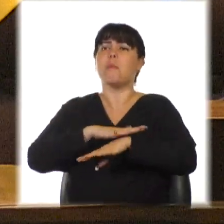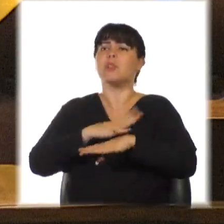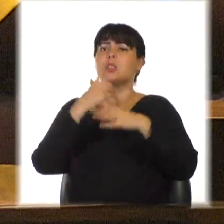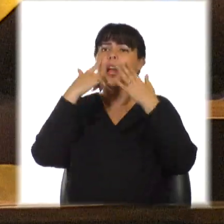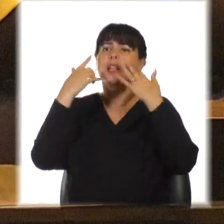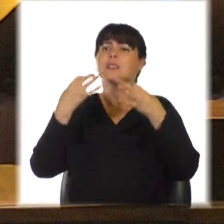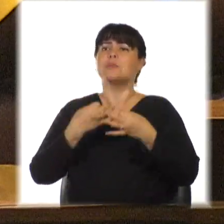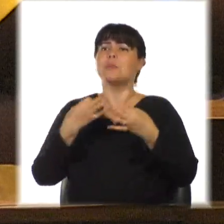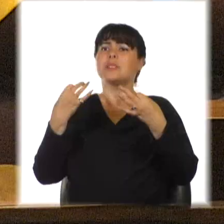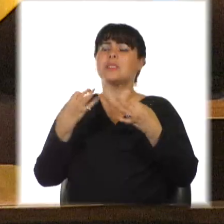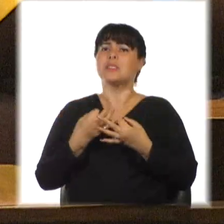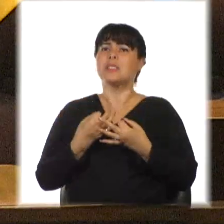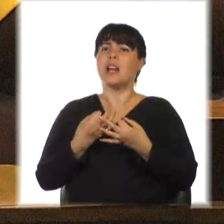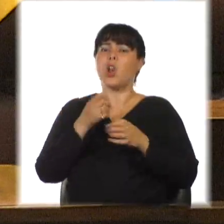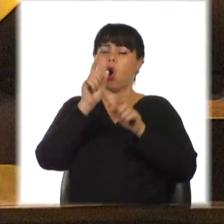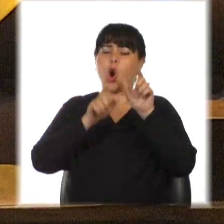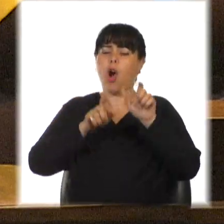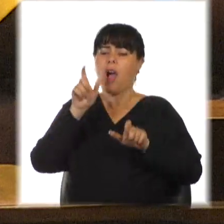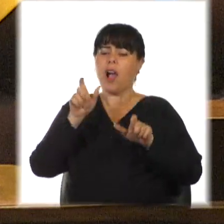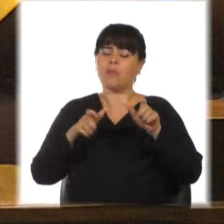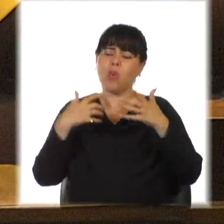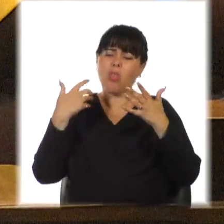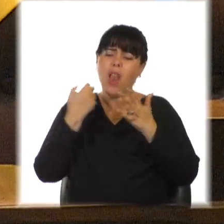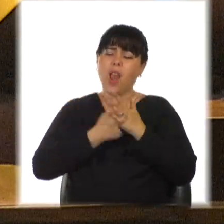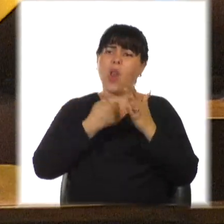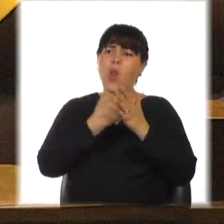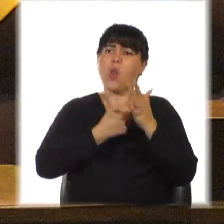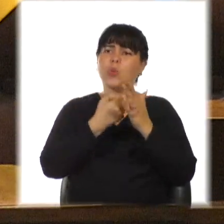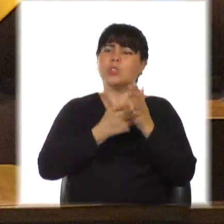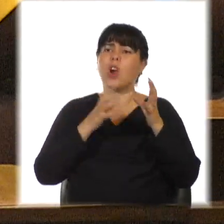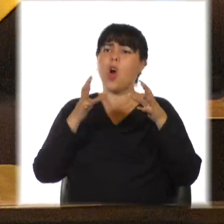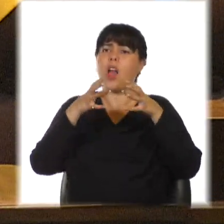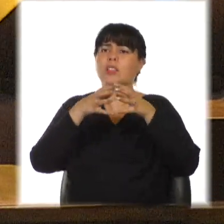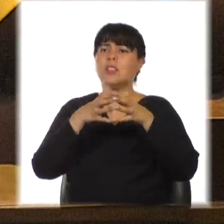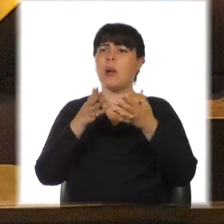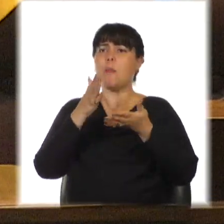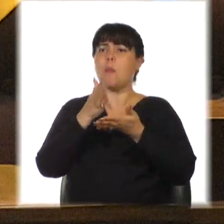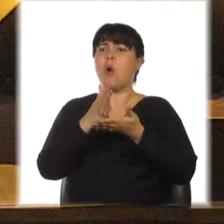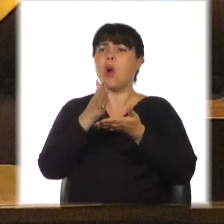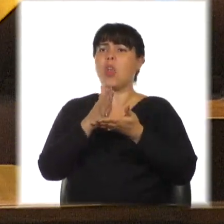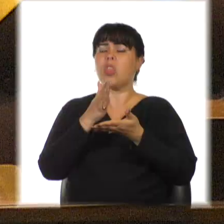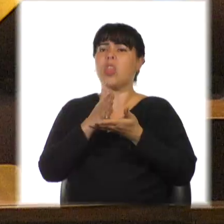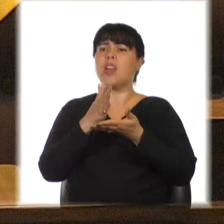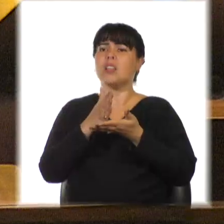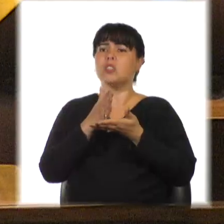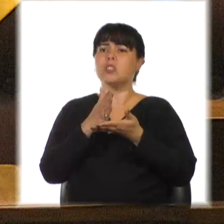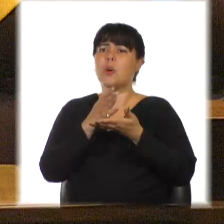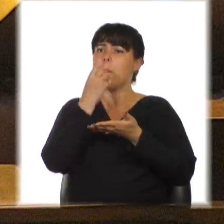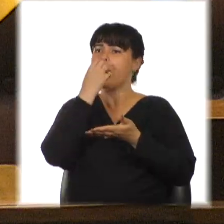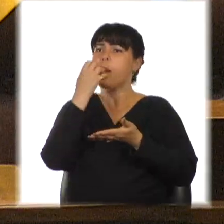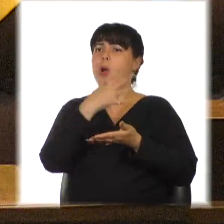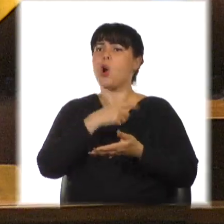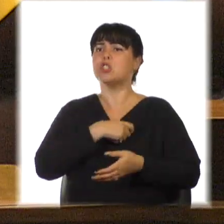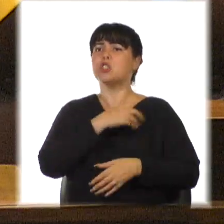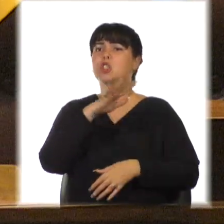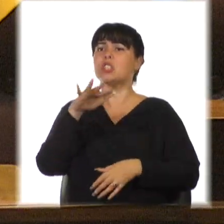con gente especial, ejemplo de lucha colectiva, por derechos que nos harán una mejor sociedad para el